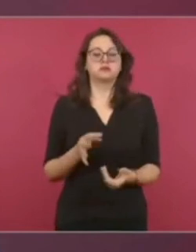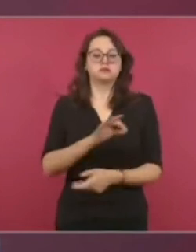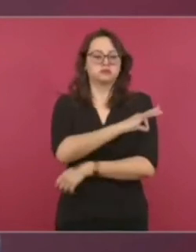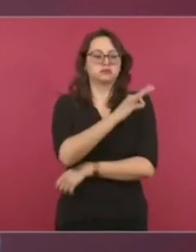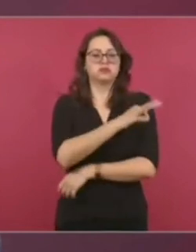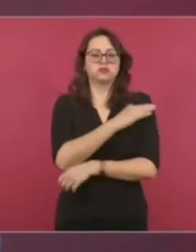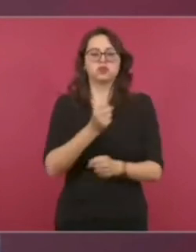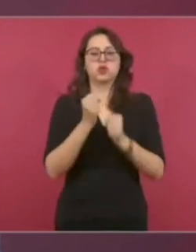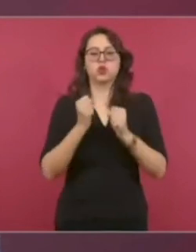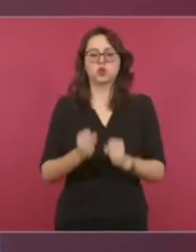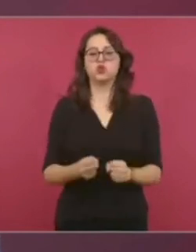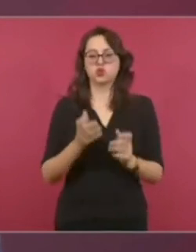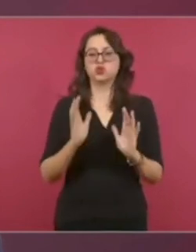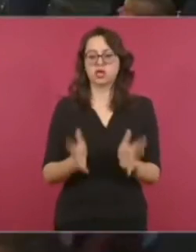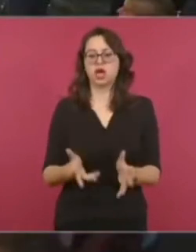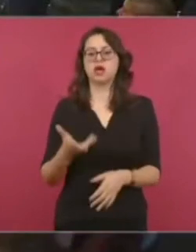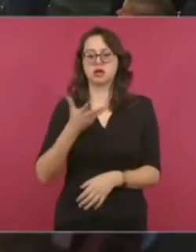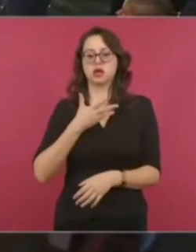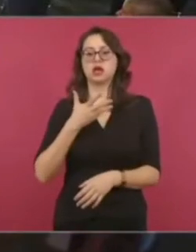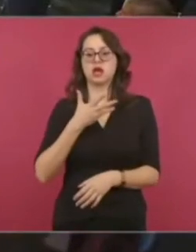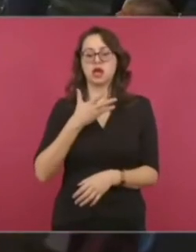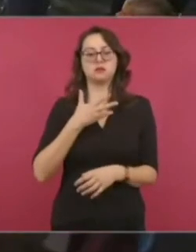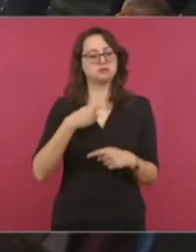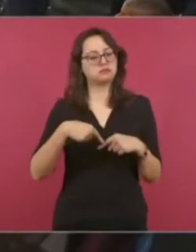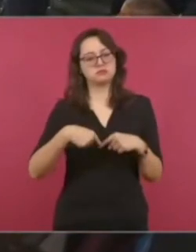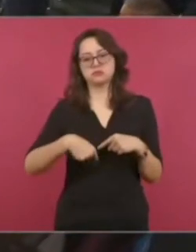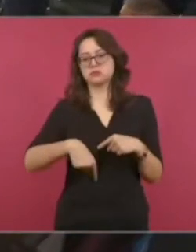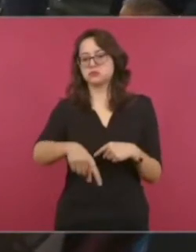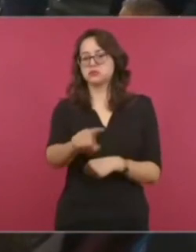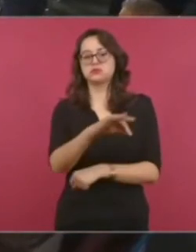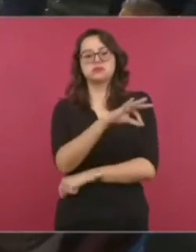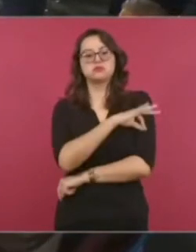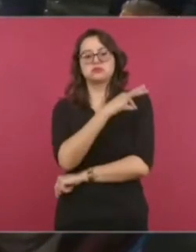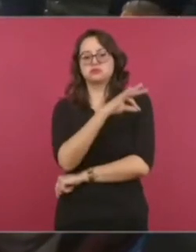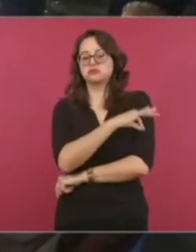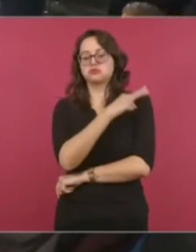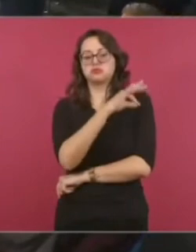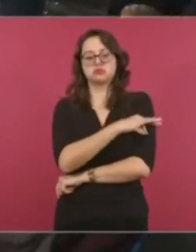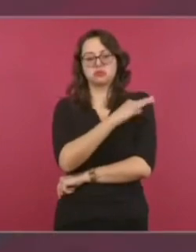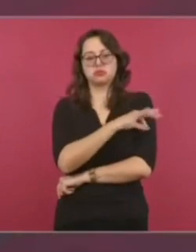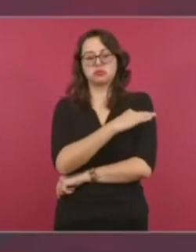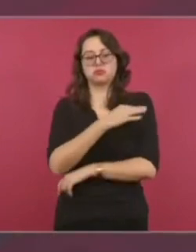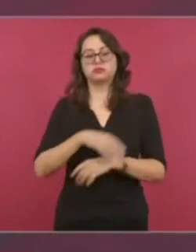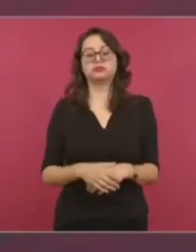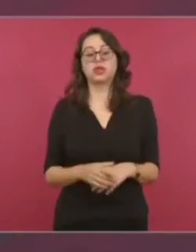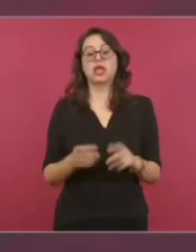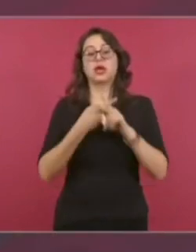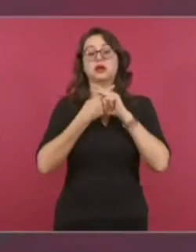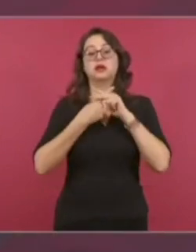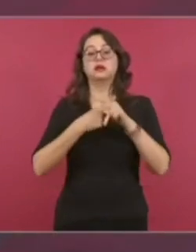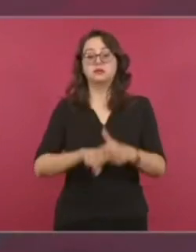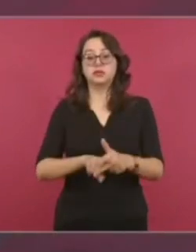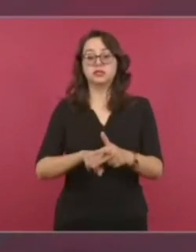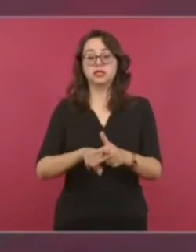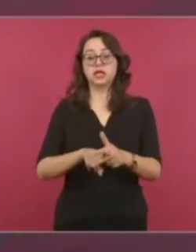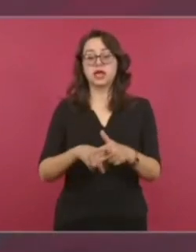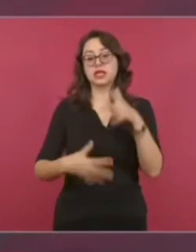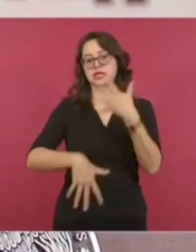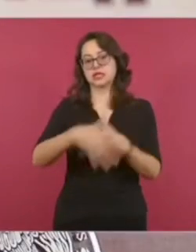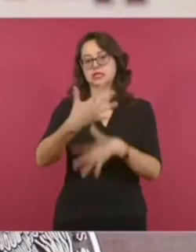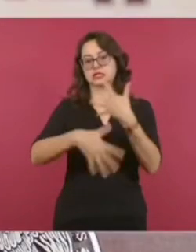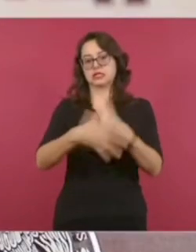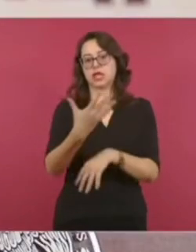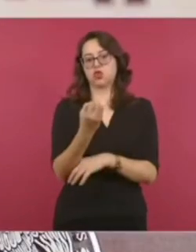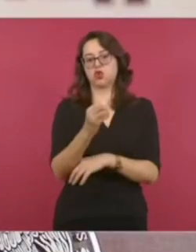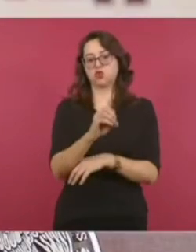de Abdala. La ruta crítica de entrega será para la segunda quincena de octubre de todas las